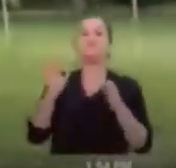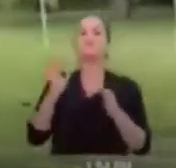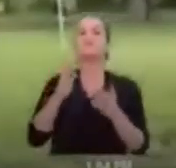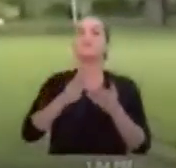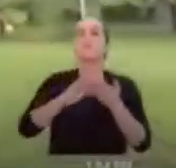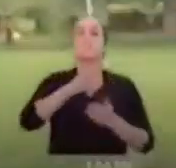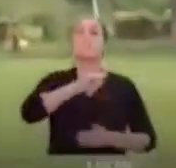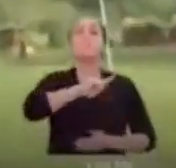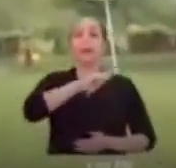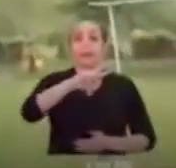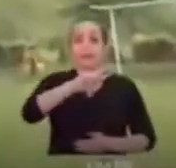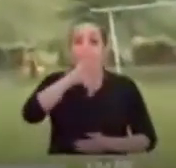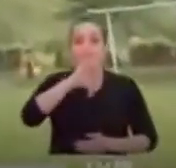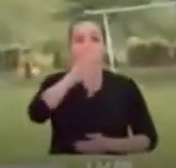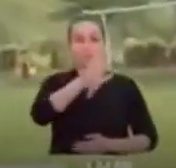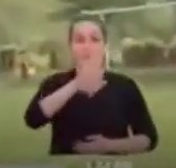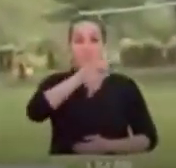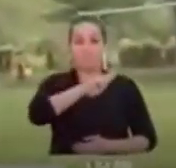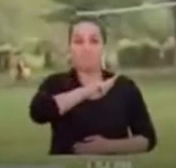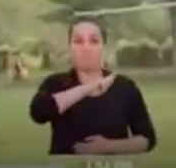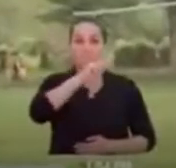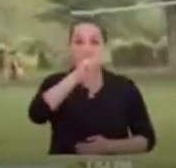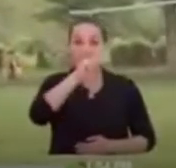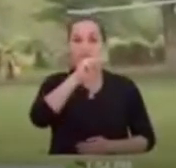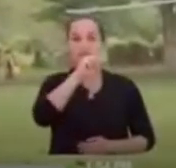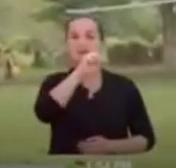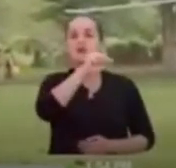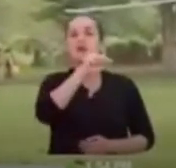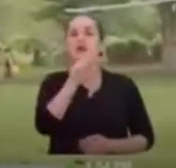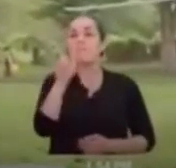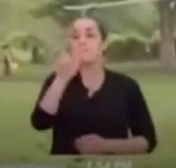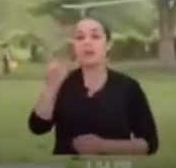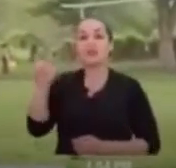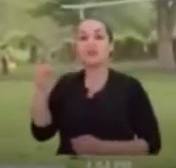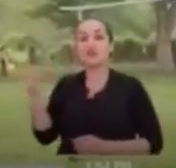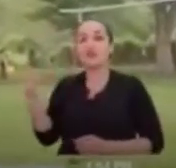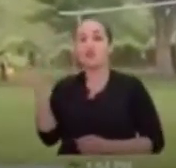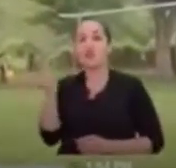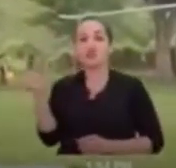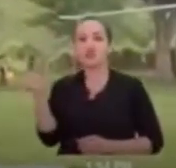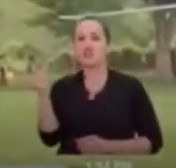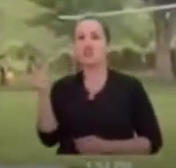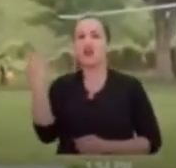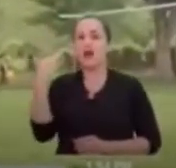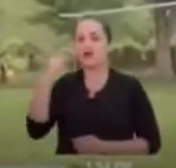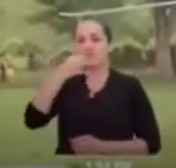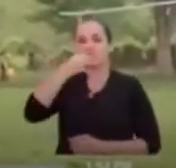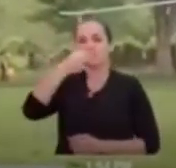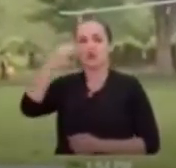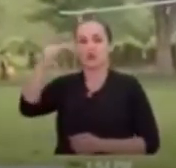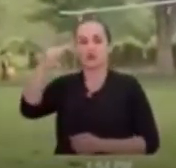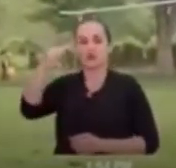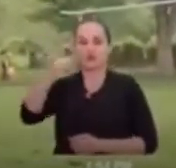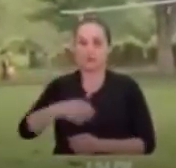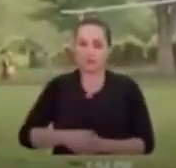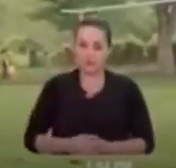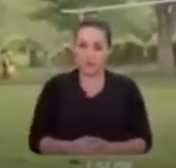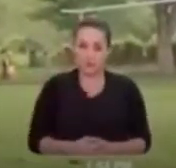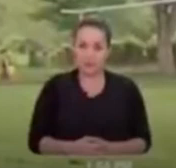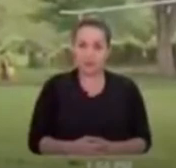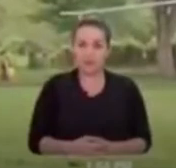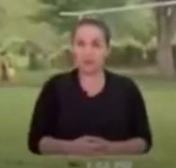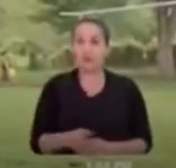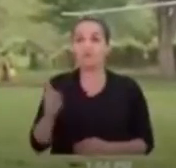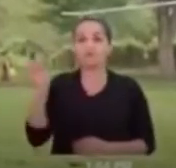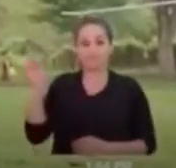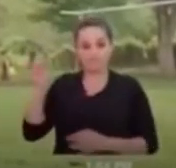Valle, Iván Giraldo, quien denunciaba una obra inconclusa. La fecha del video, enero 23 de 2020. Aquí hay evidencias demostrando que aquí